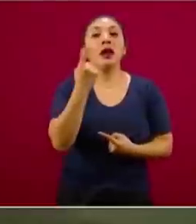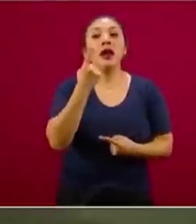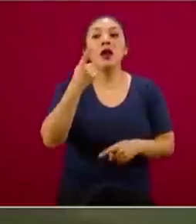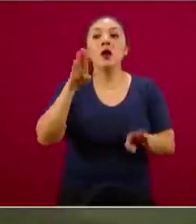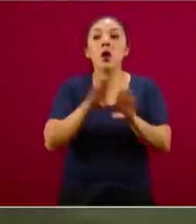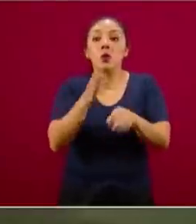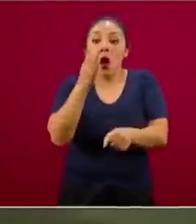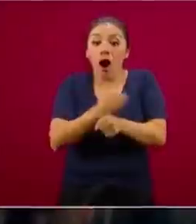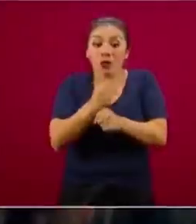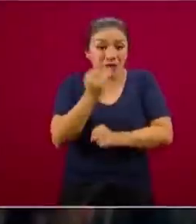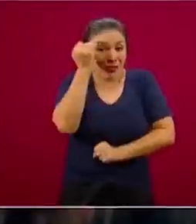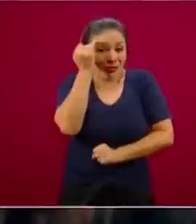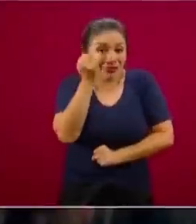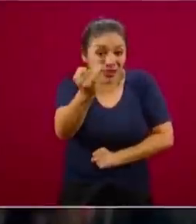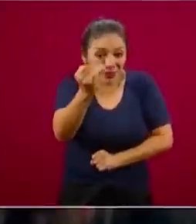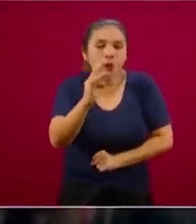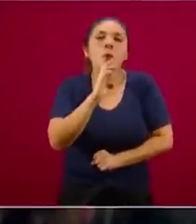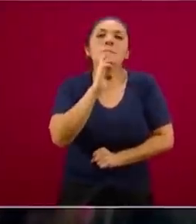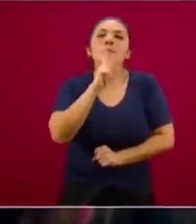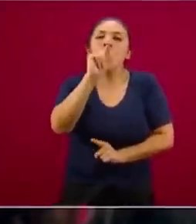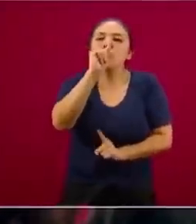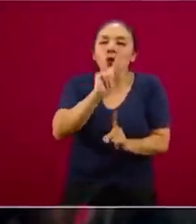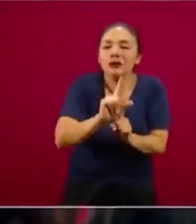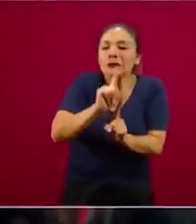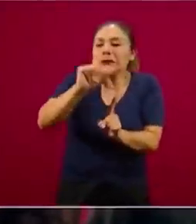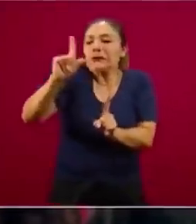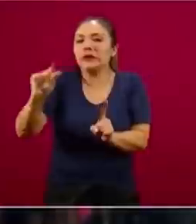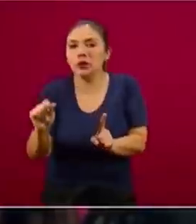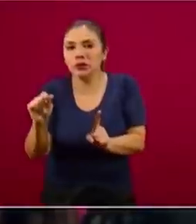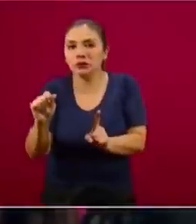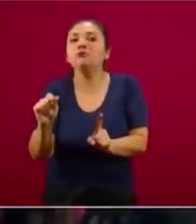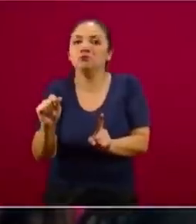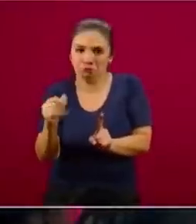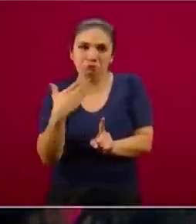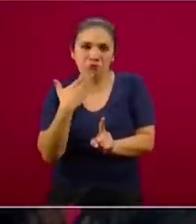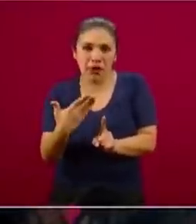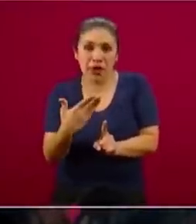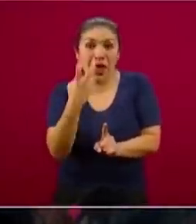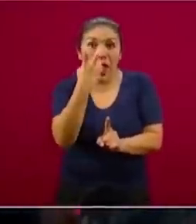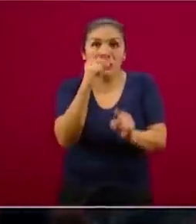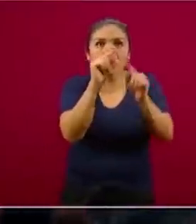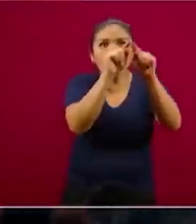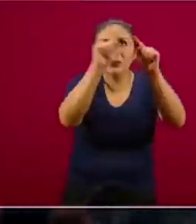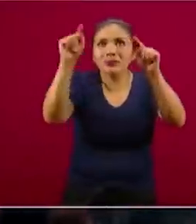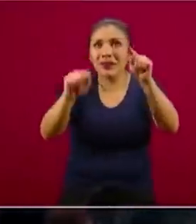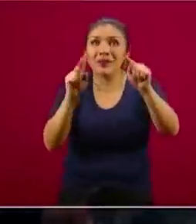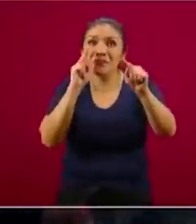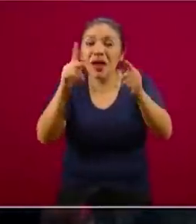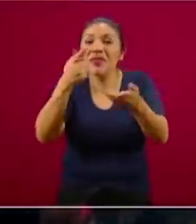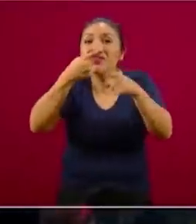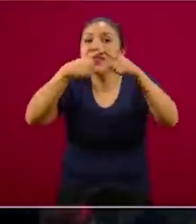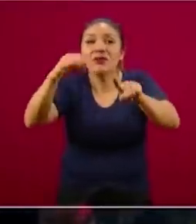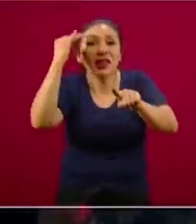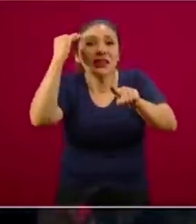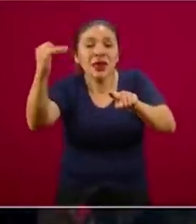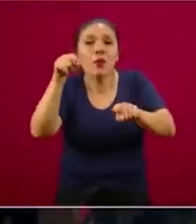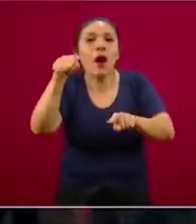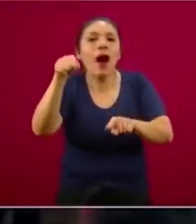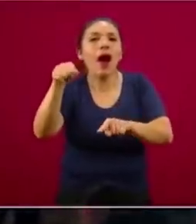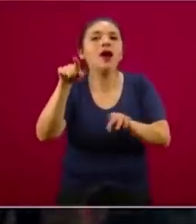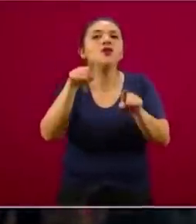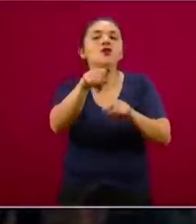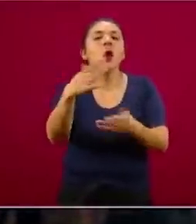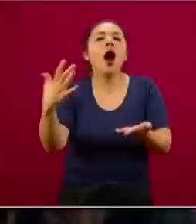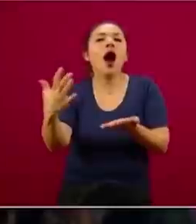ocurra en esta fecha, ocurra en esta otra fecha. Y esta diferencia es una ganancia que